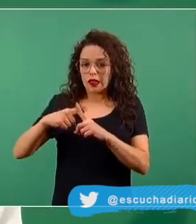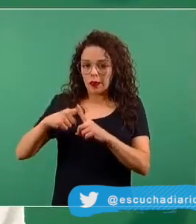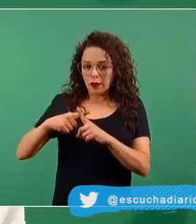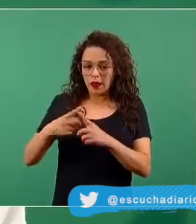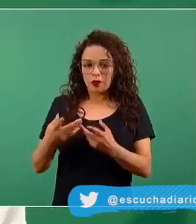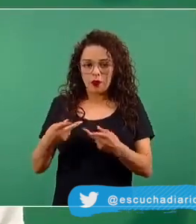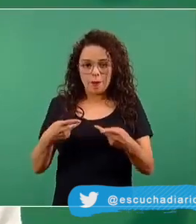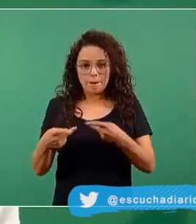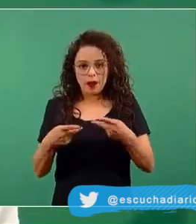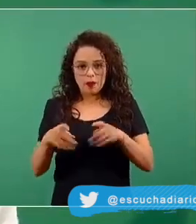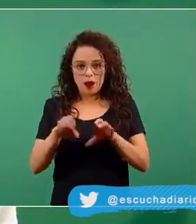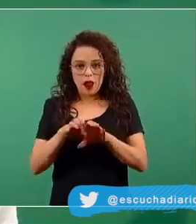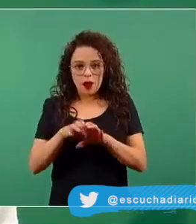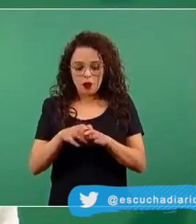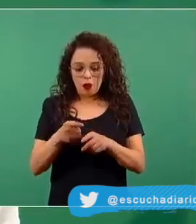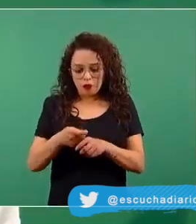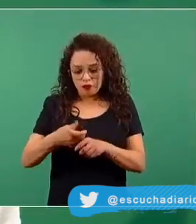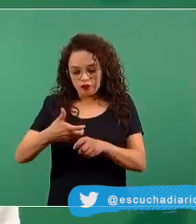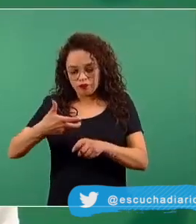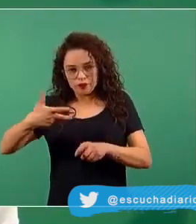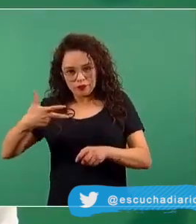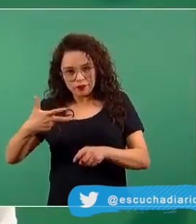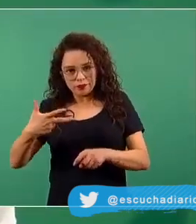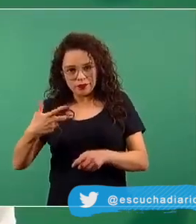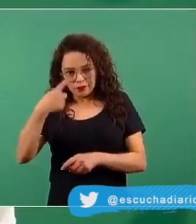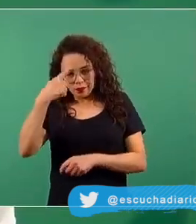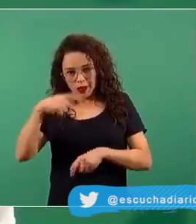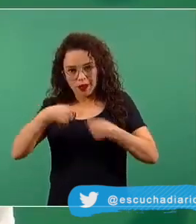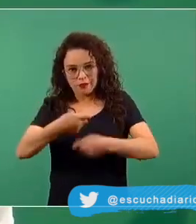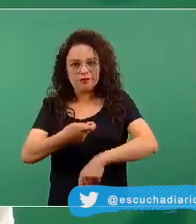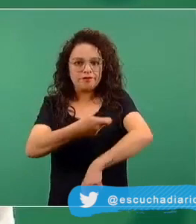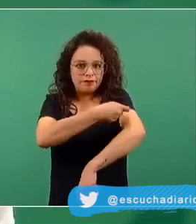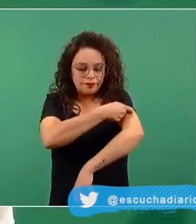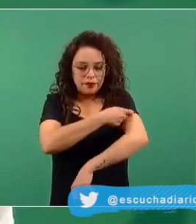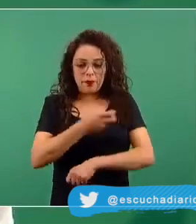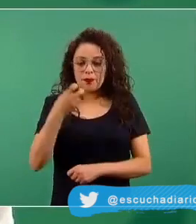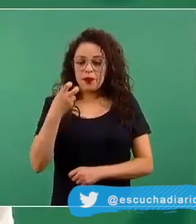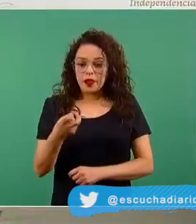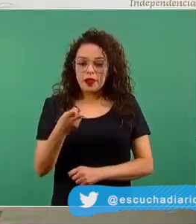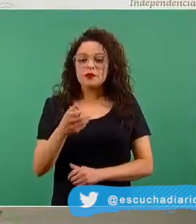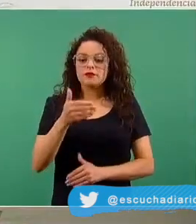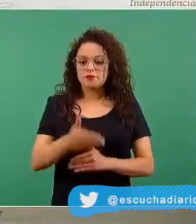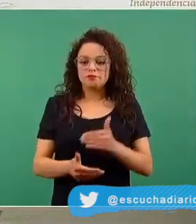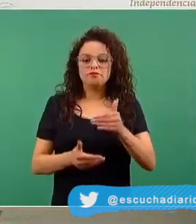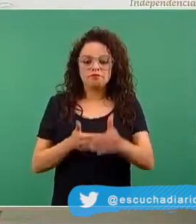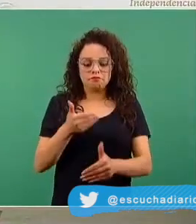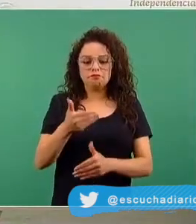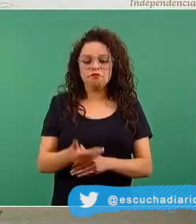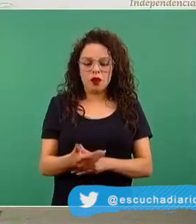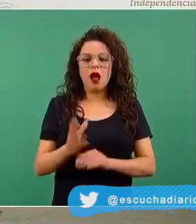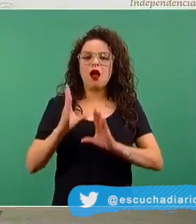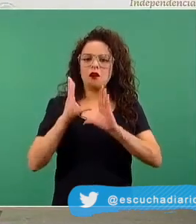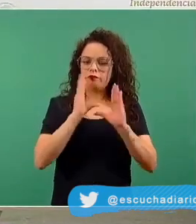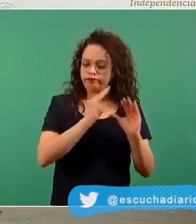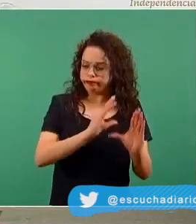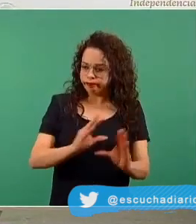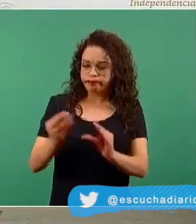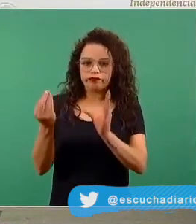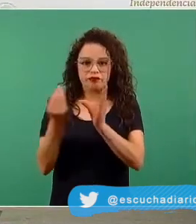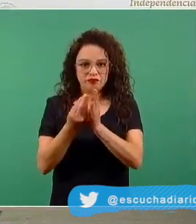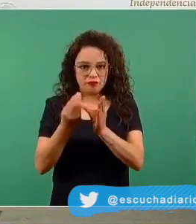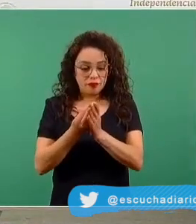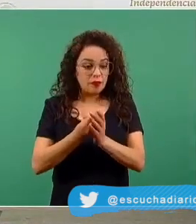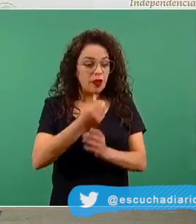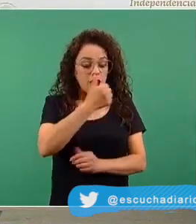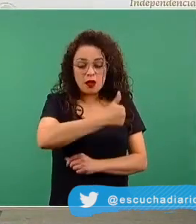jeringa, etcétera. Entonces, a lo largo del programa se ha ido capacitando a todas aquellas personas que